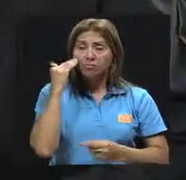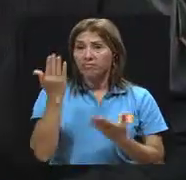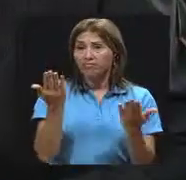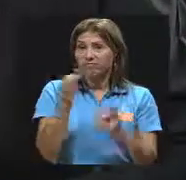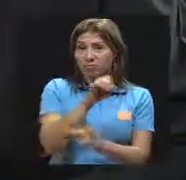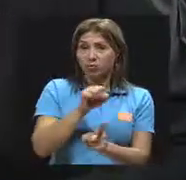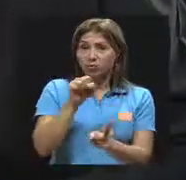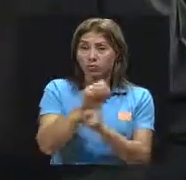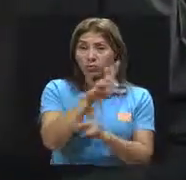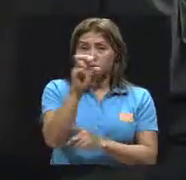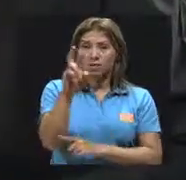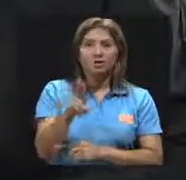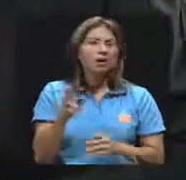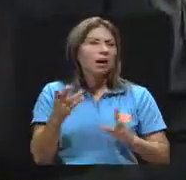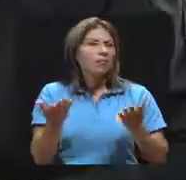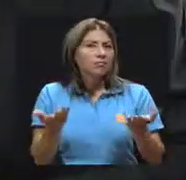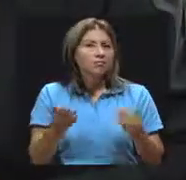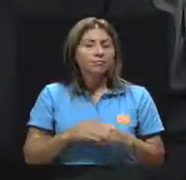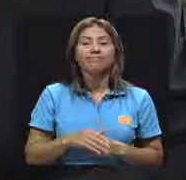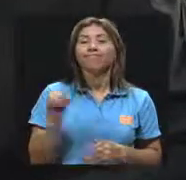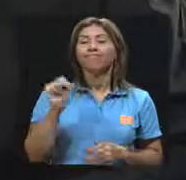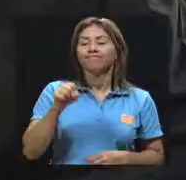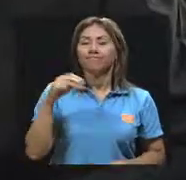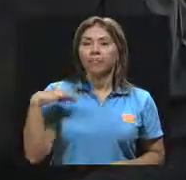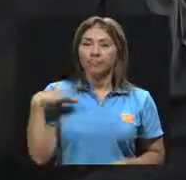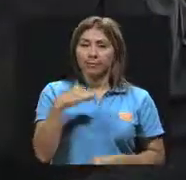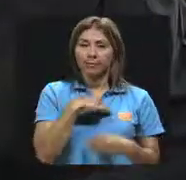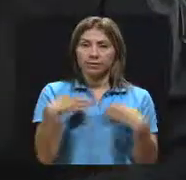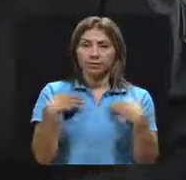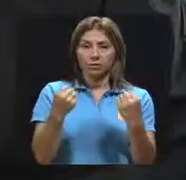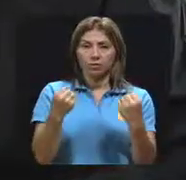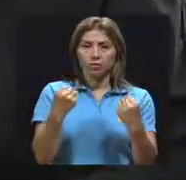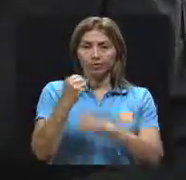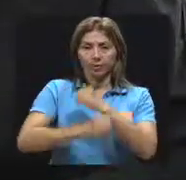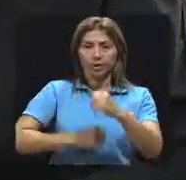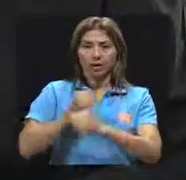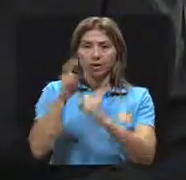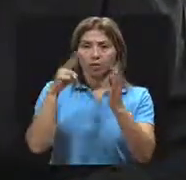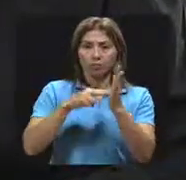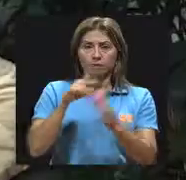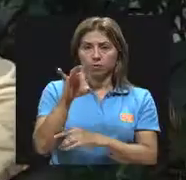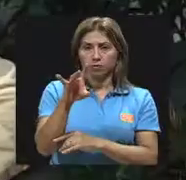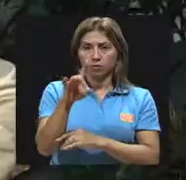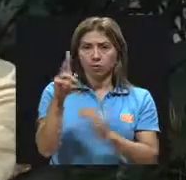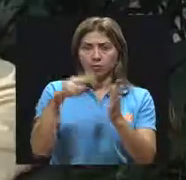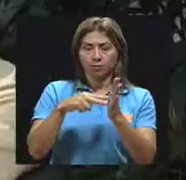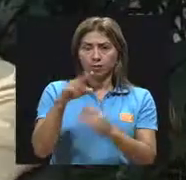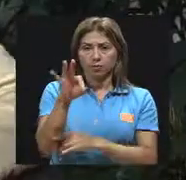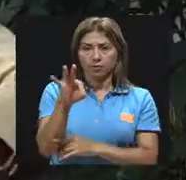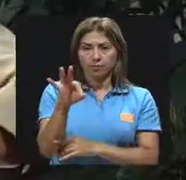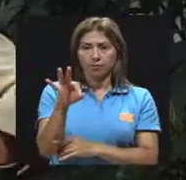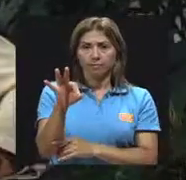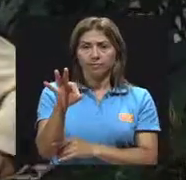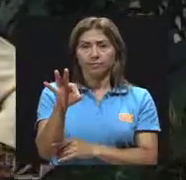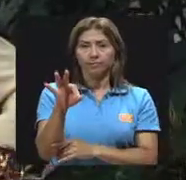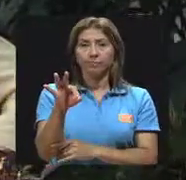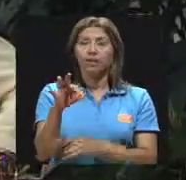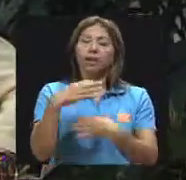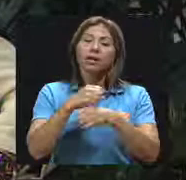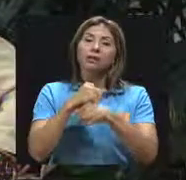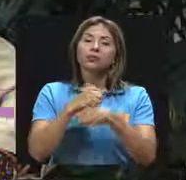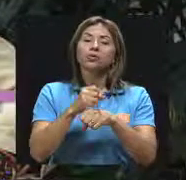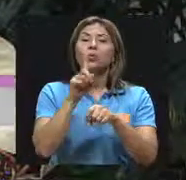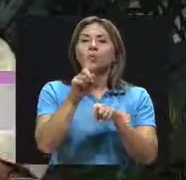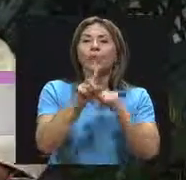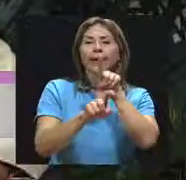es nuestra realidad costarricense? Sí, el Ministerio de Salud en el año 2008-2009 llevó a